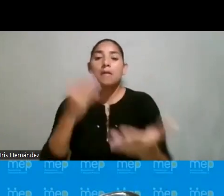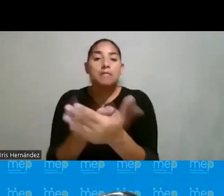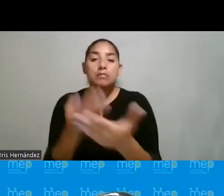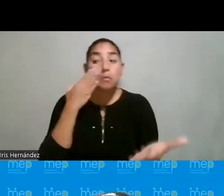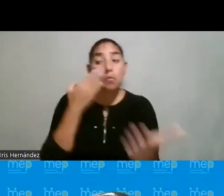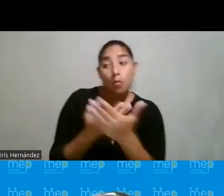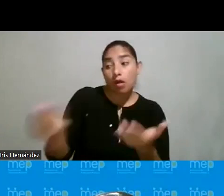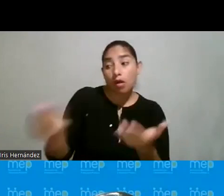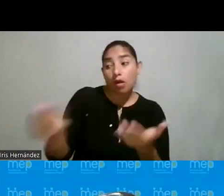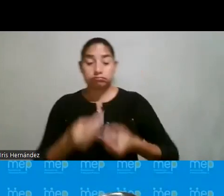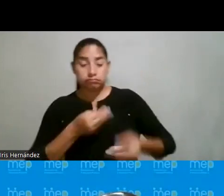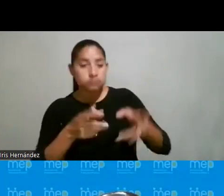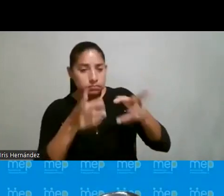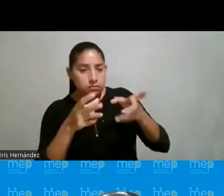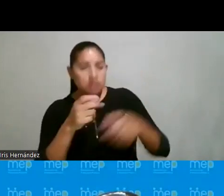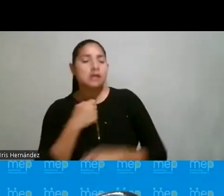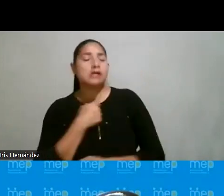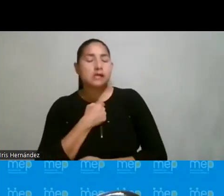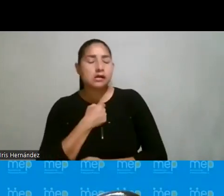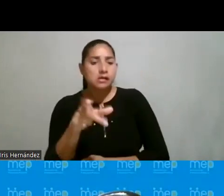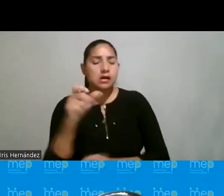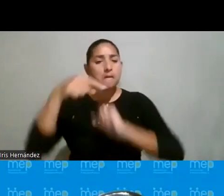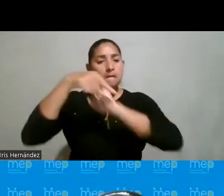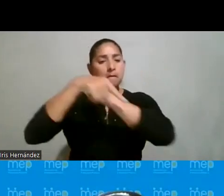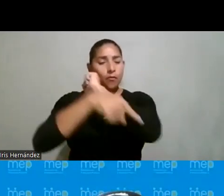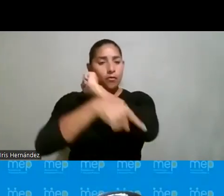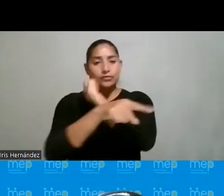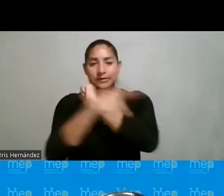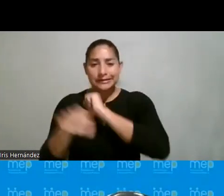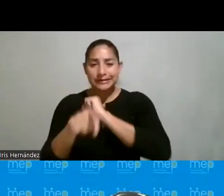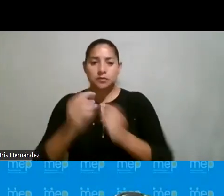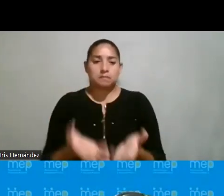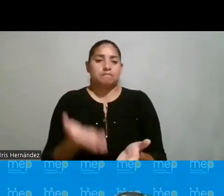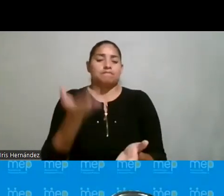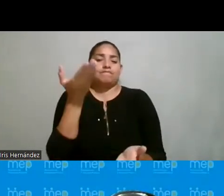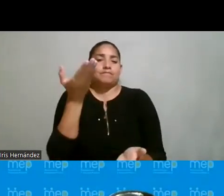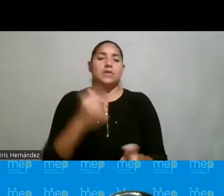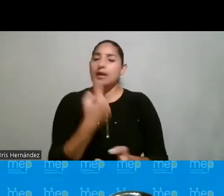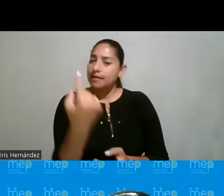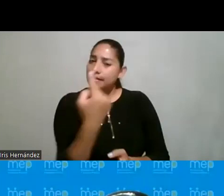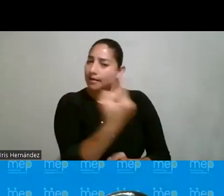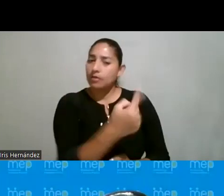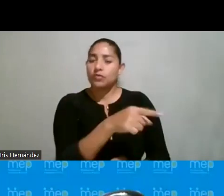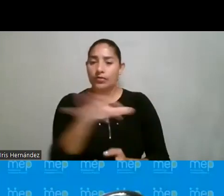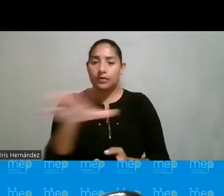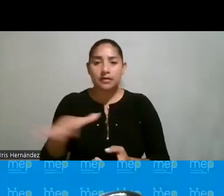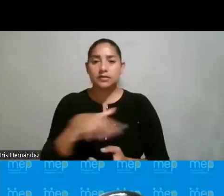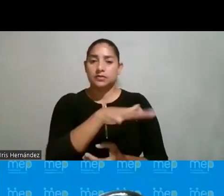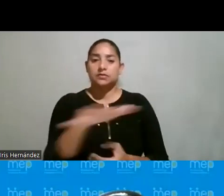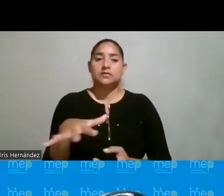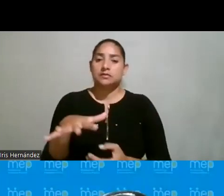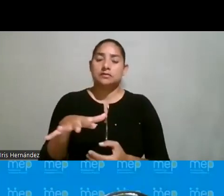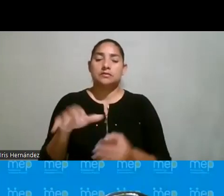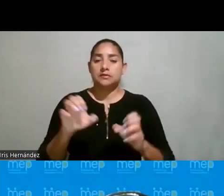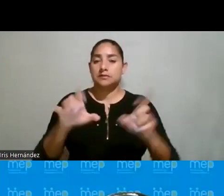¿verdad? Y podamos, decía anteriormente, profundizar, ¿verdad? Poder crecer sobre cada uno de estos, de estos